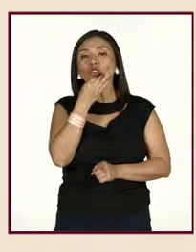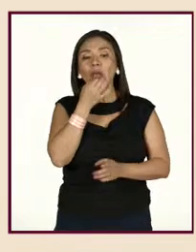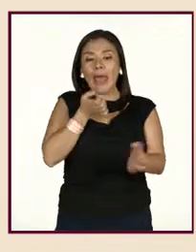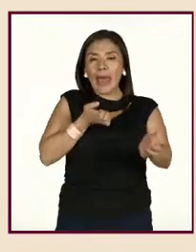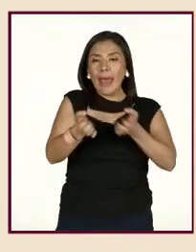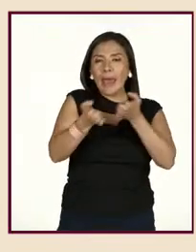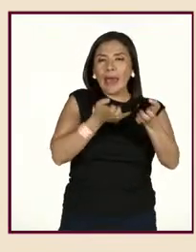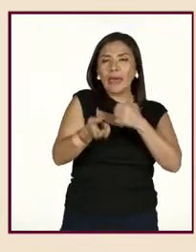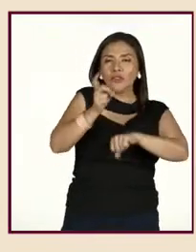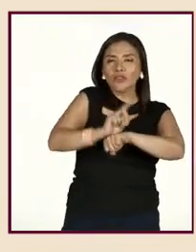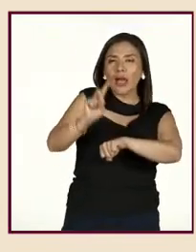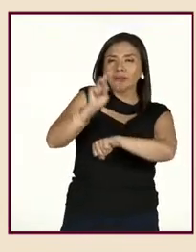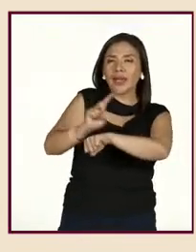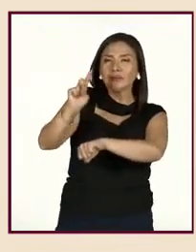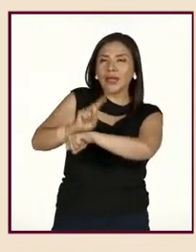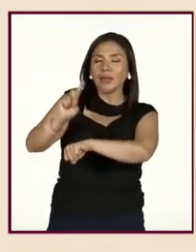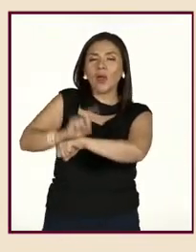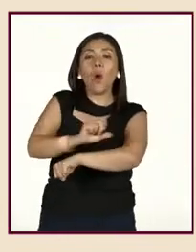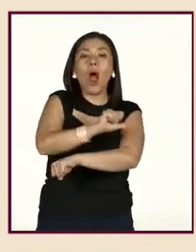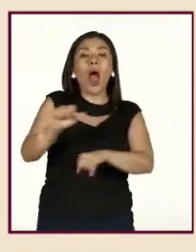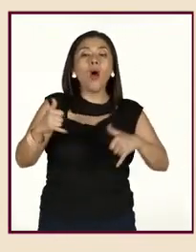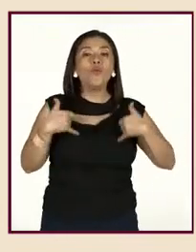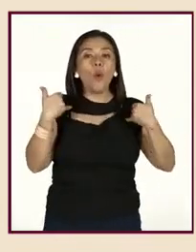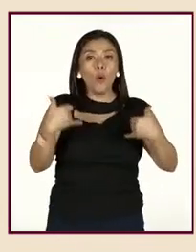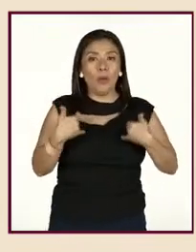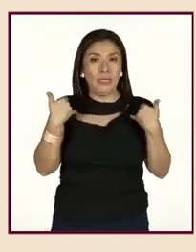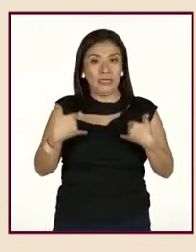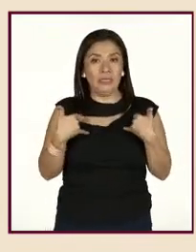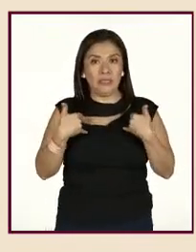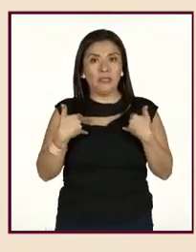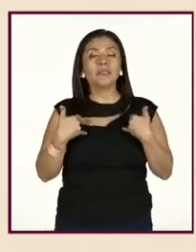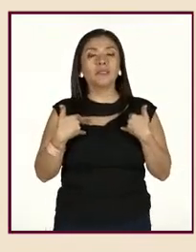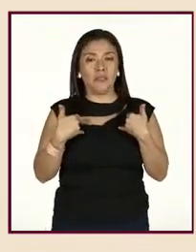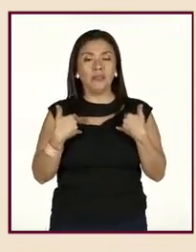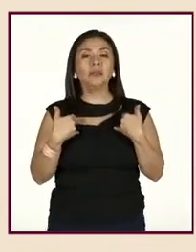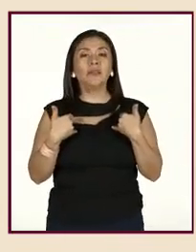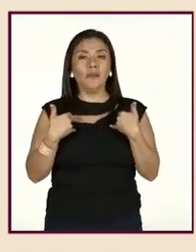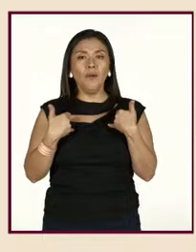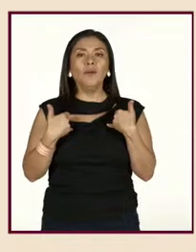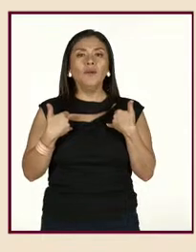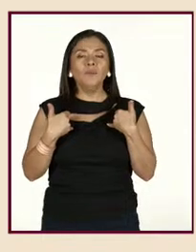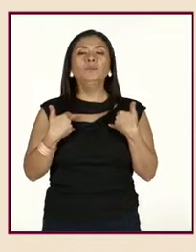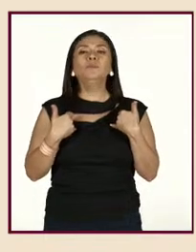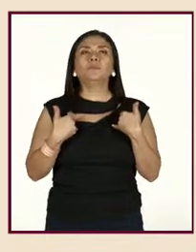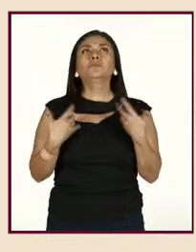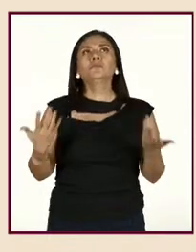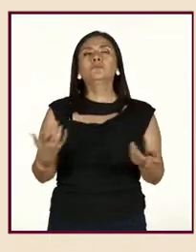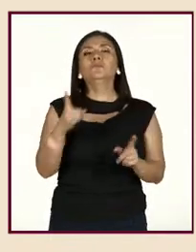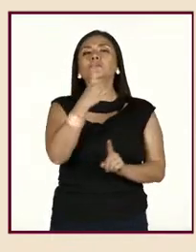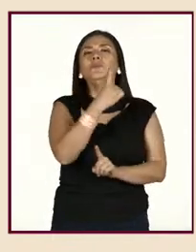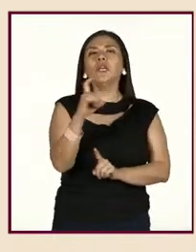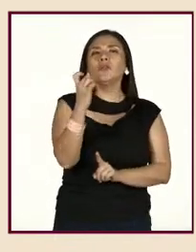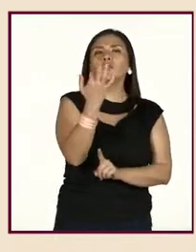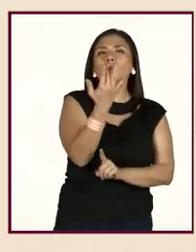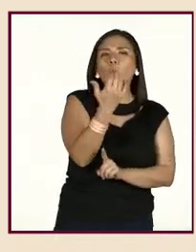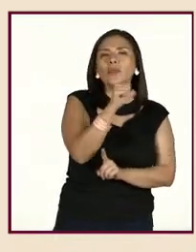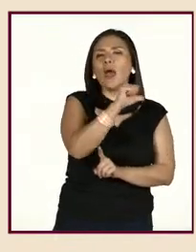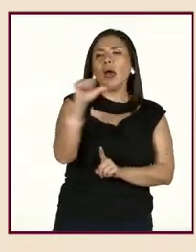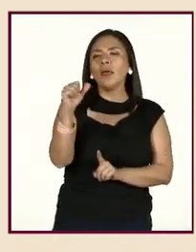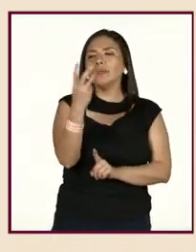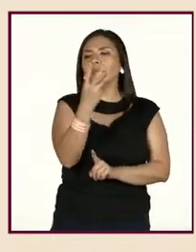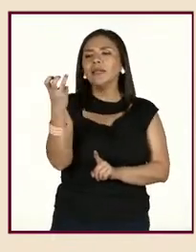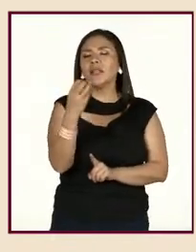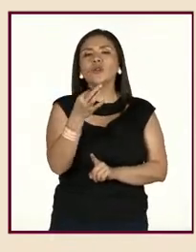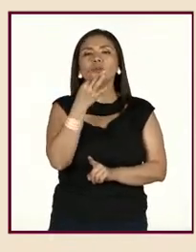en adolescentes o jóvenes de 150 a 300